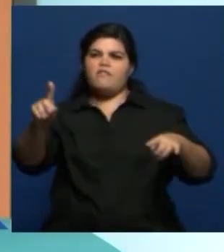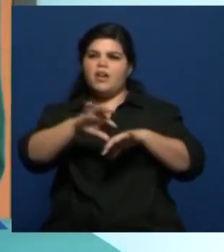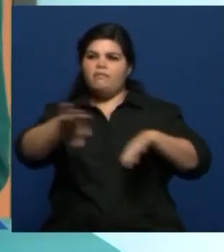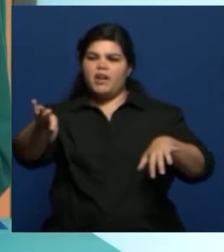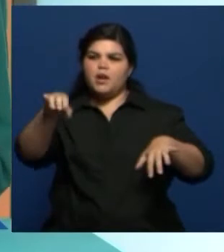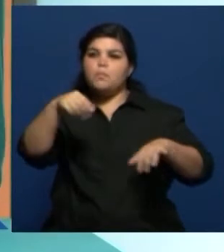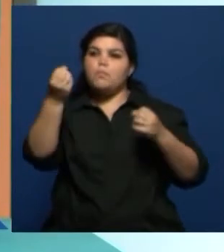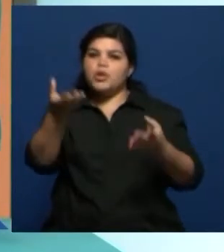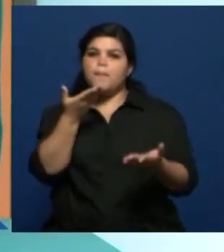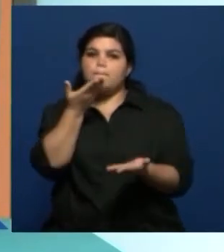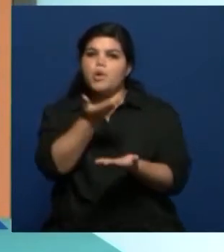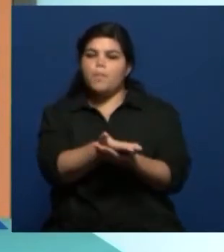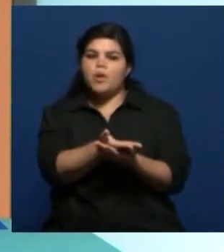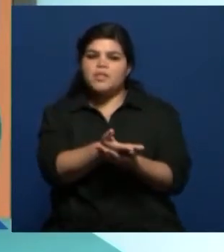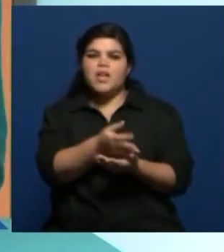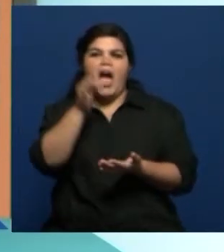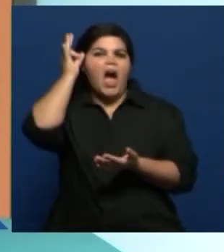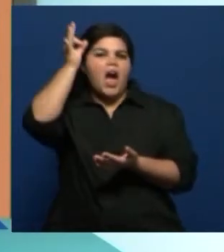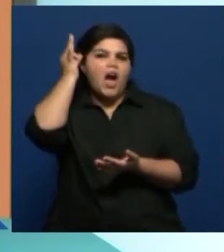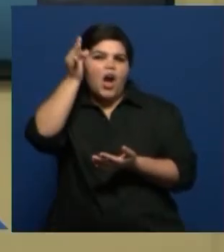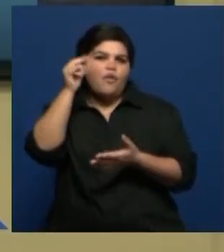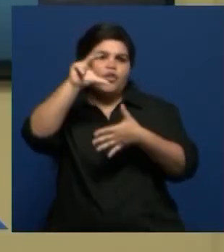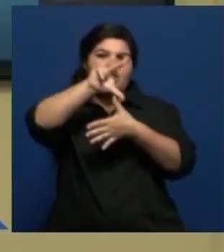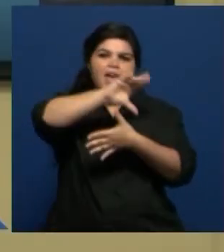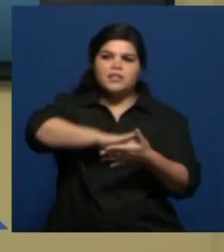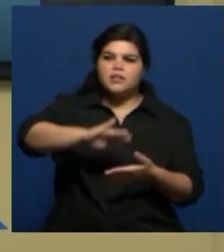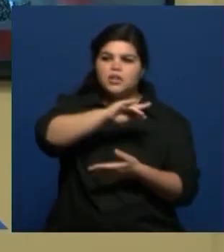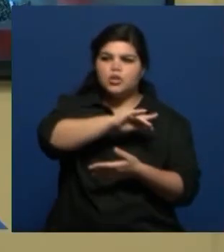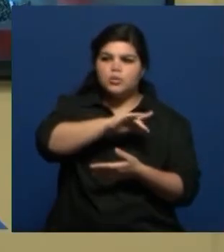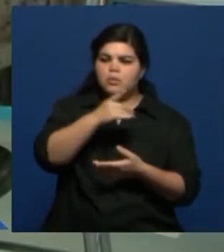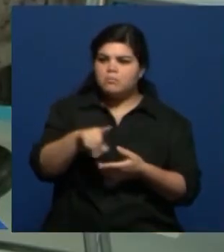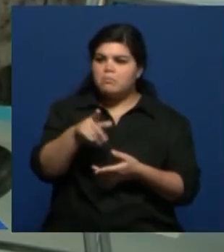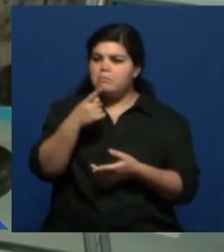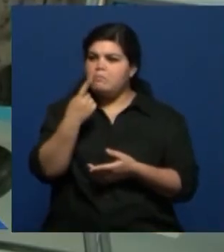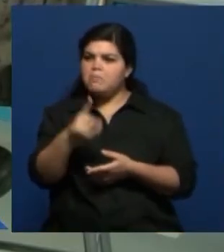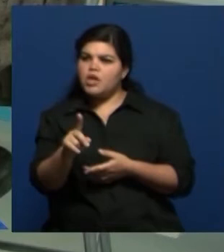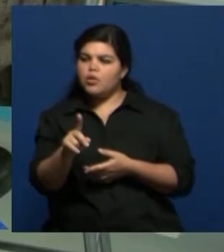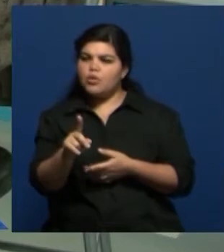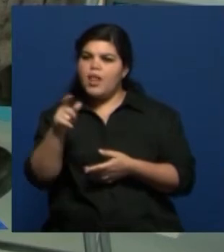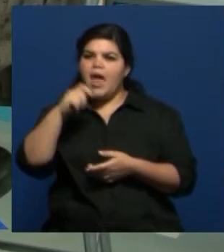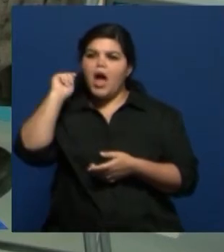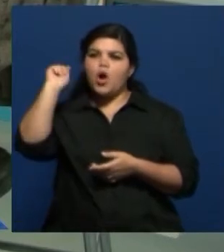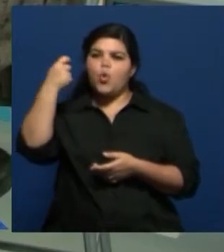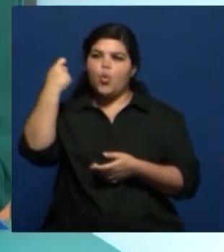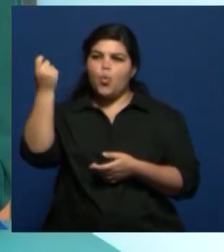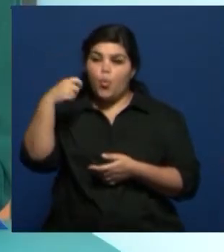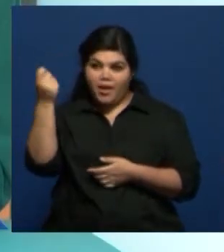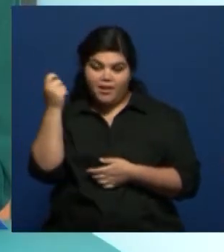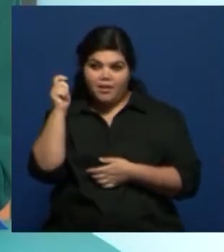propuestas eran más afro o más latinoamericanas. Pero si se quiere, la cueca kudana, o sea, es